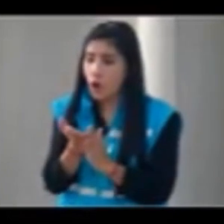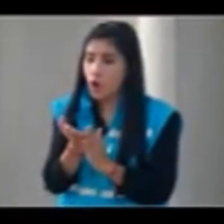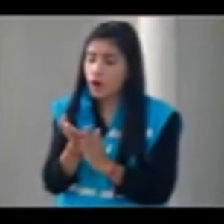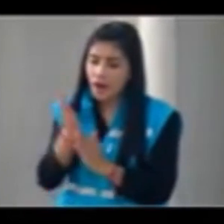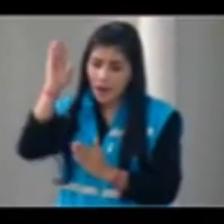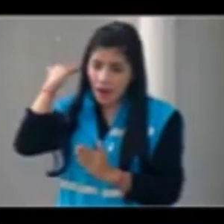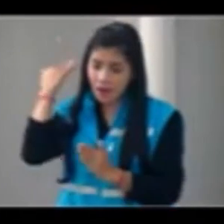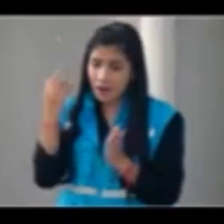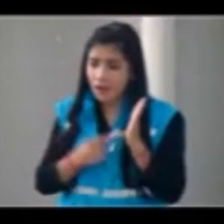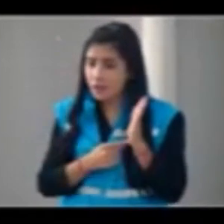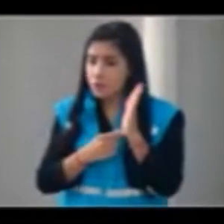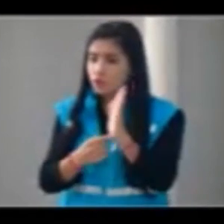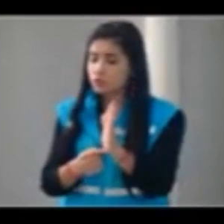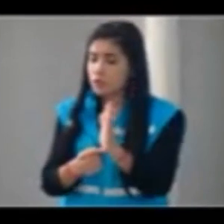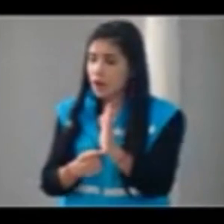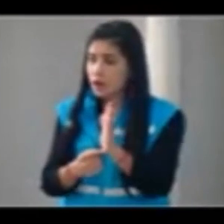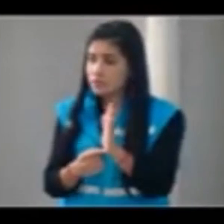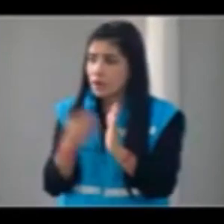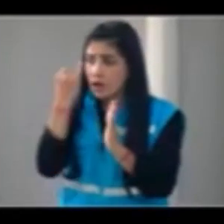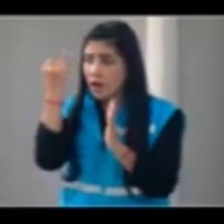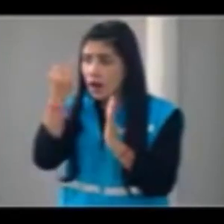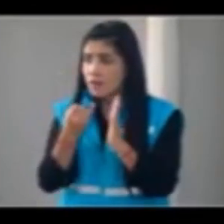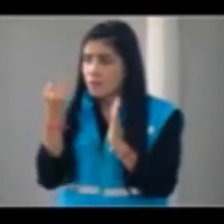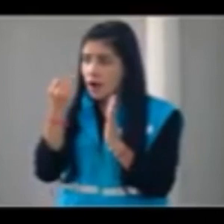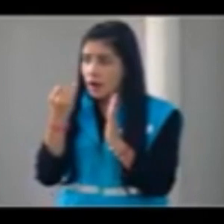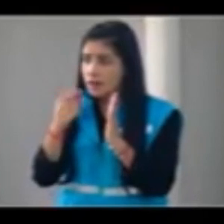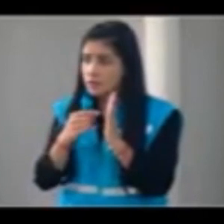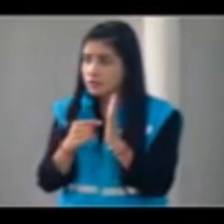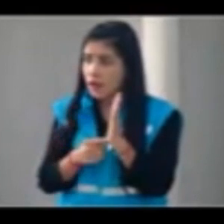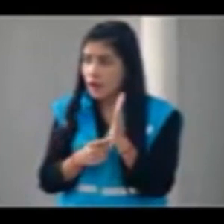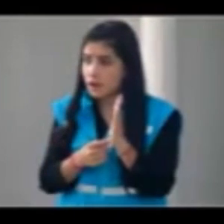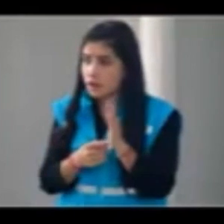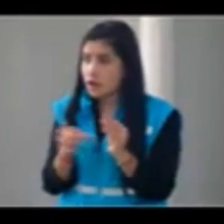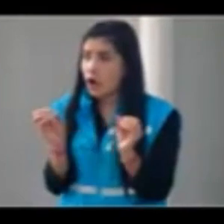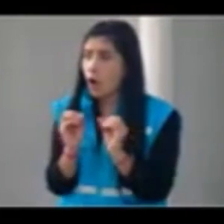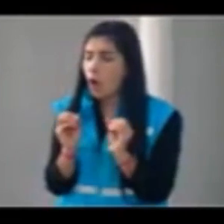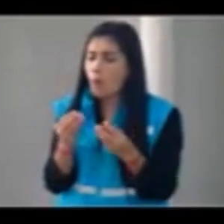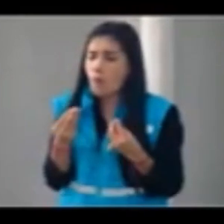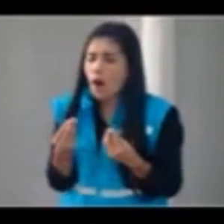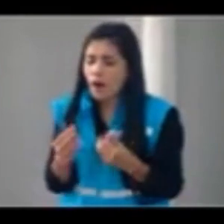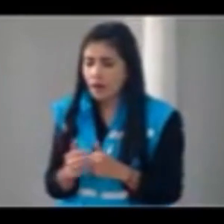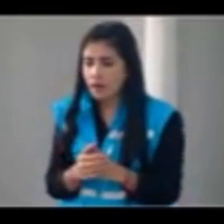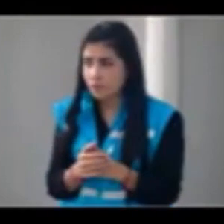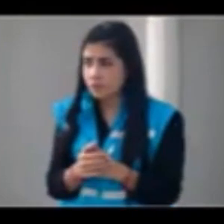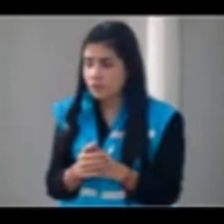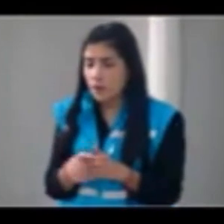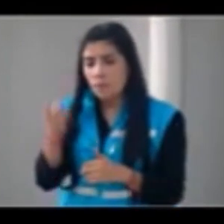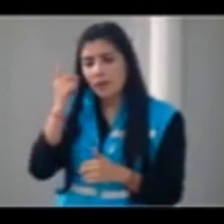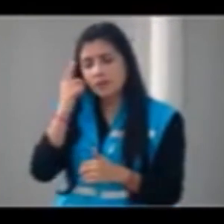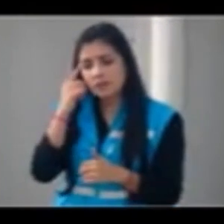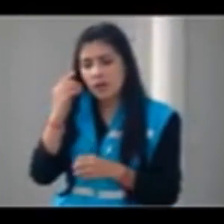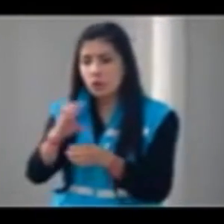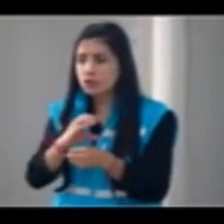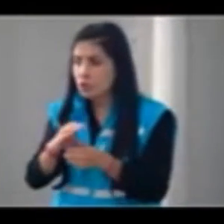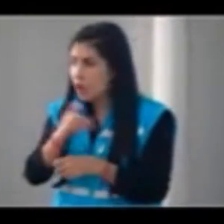o si está contratando encuestas para tomar decisiones de política pública y para entender qué está pensando la ciudadanía. Eso, digamos,